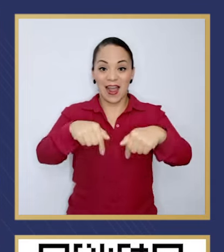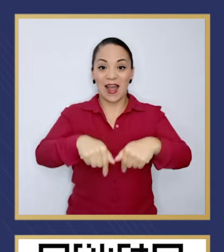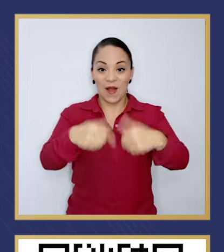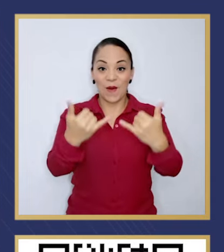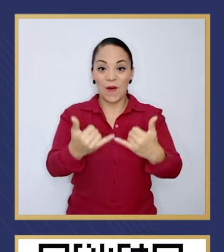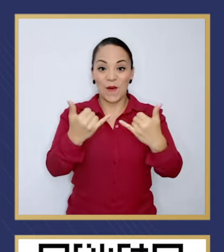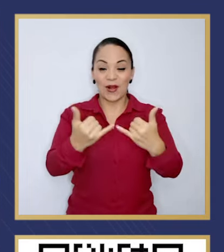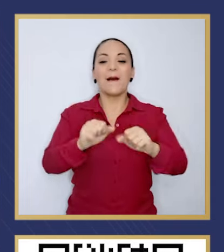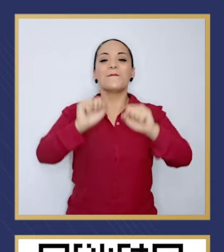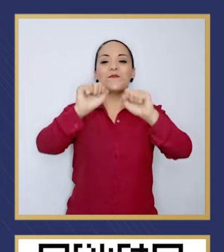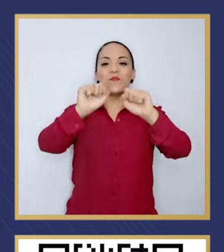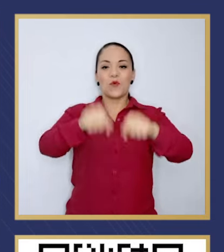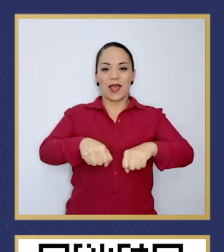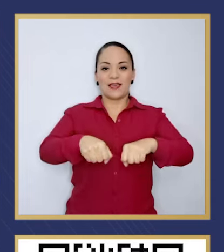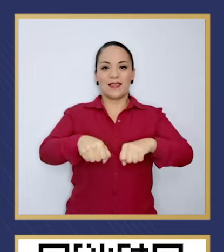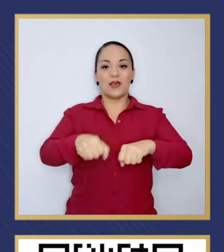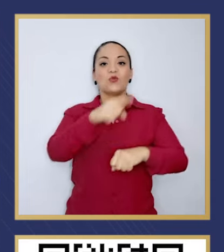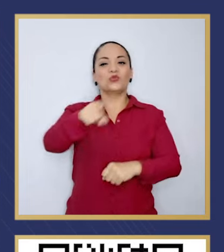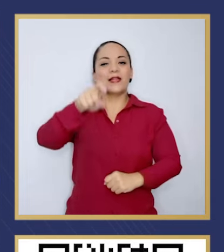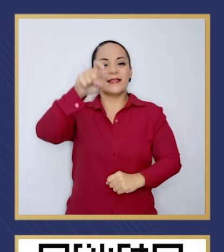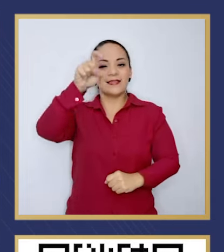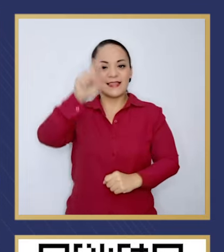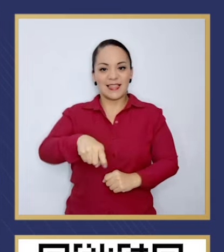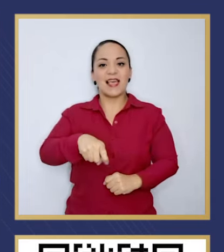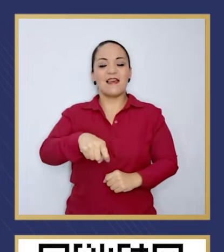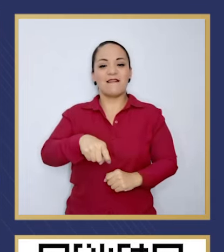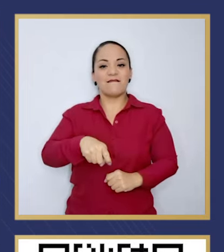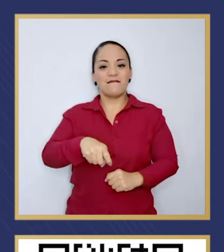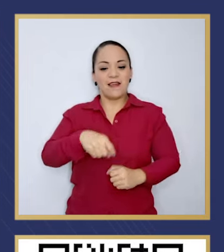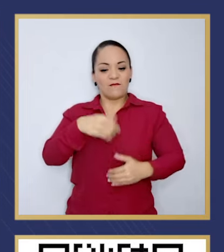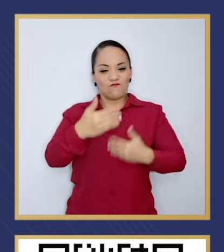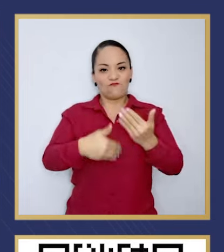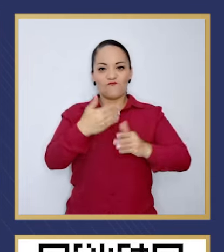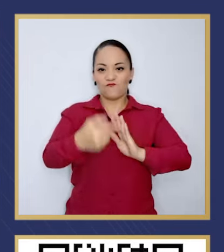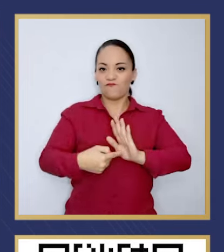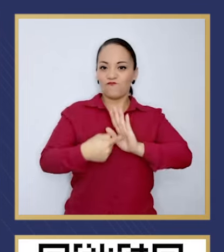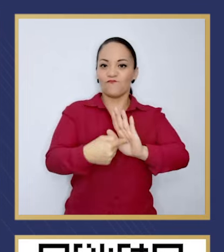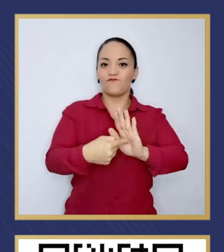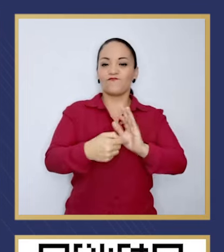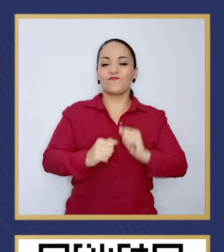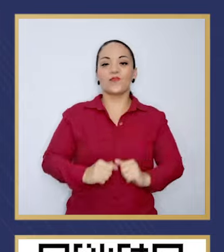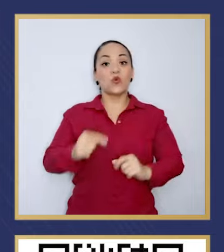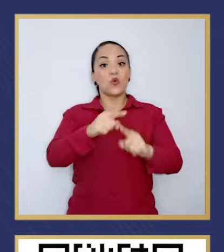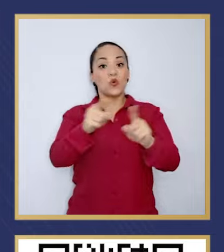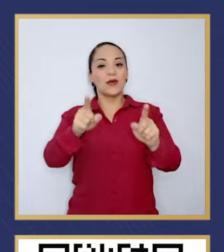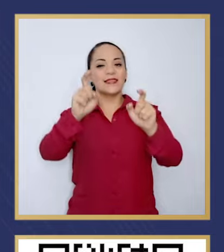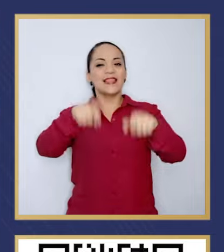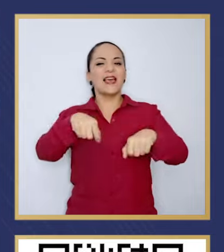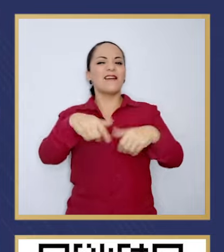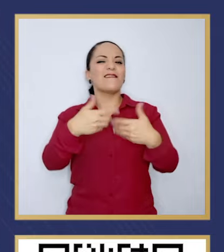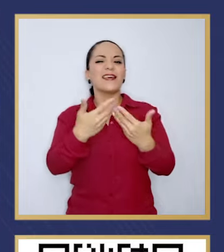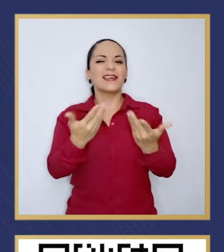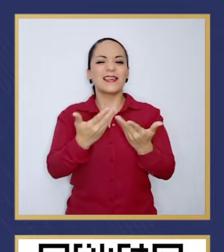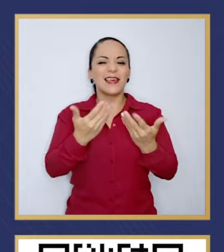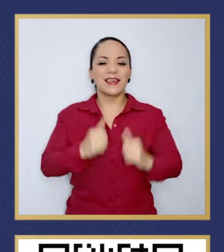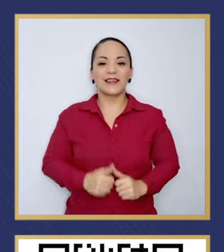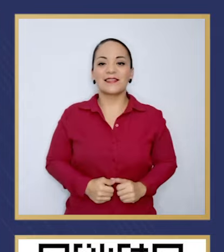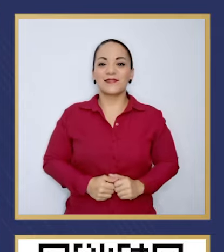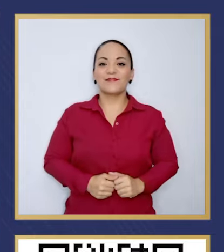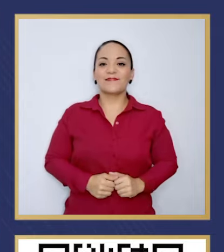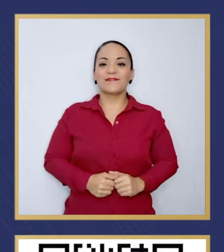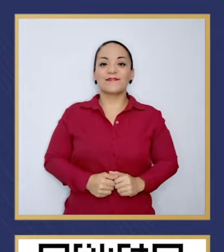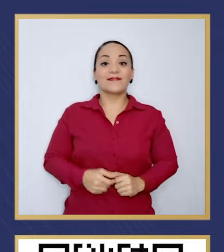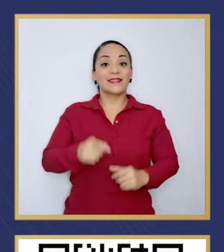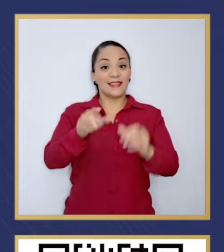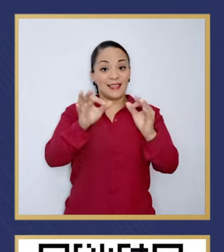puede y debe marcar sus pasos y establecer que ustedes